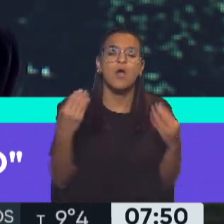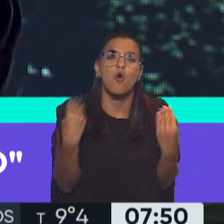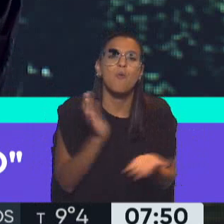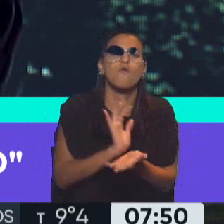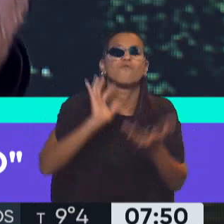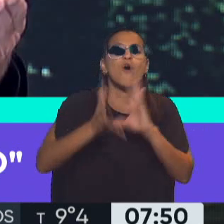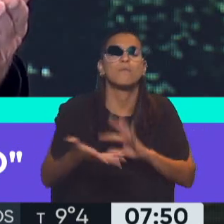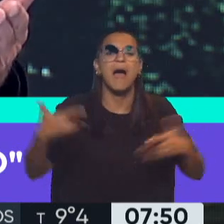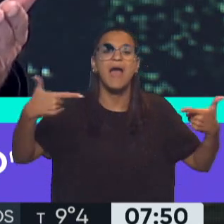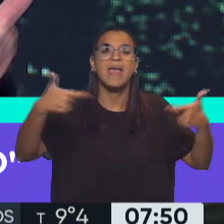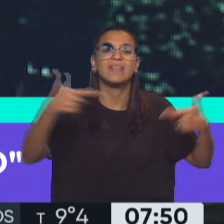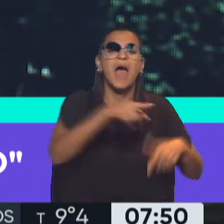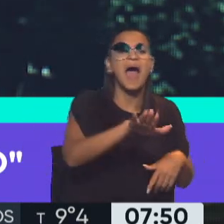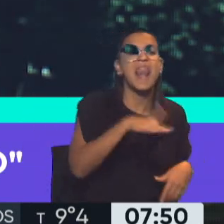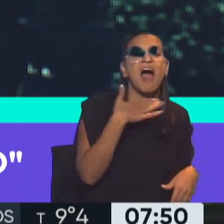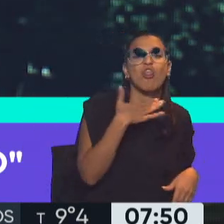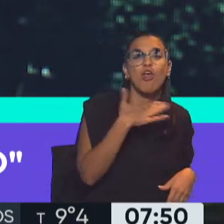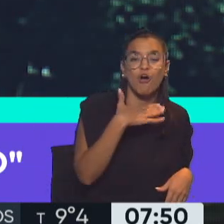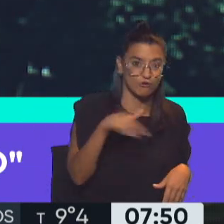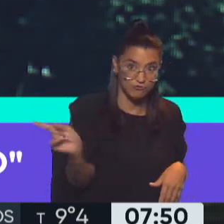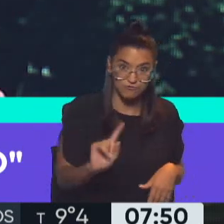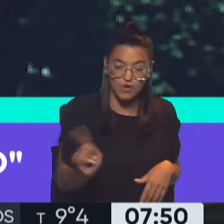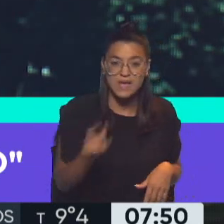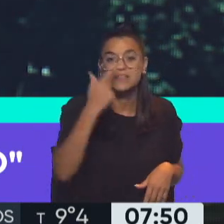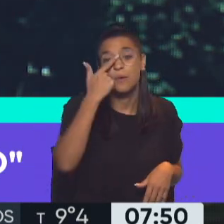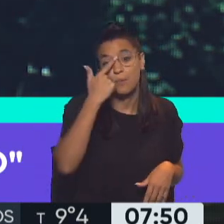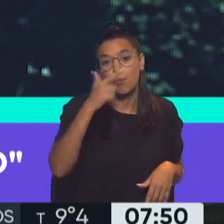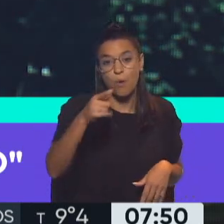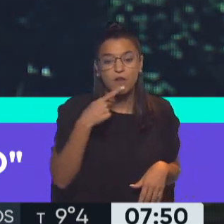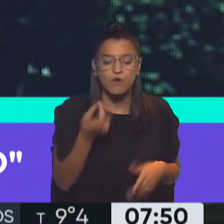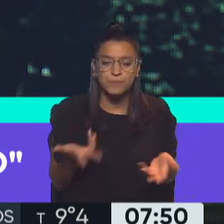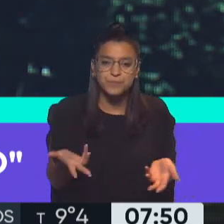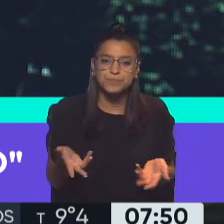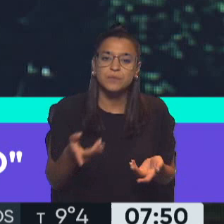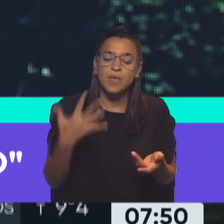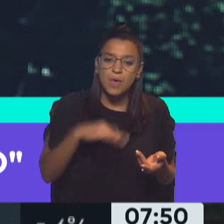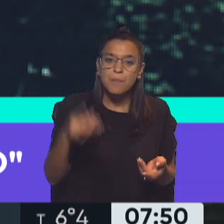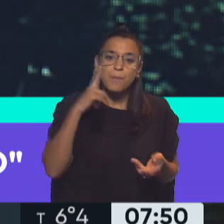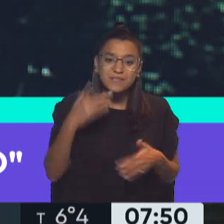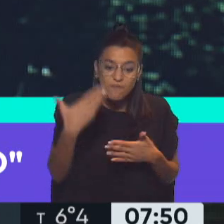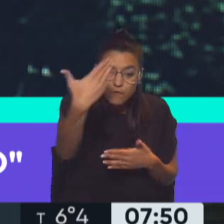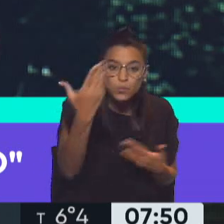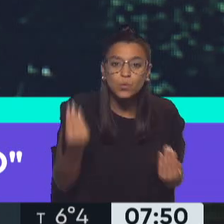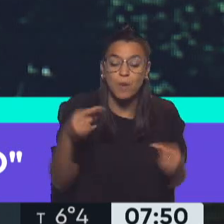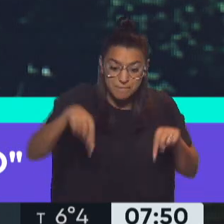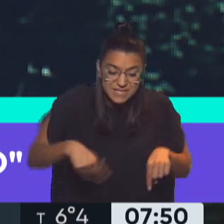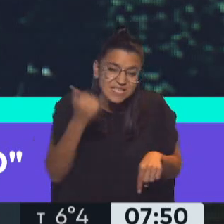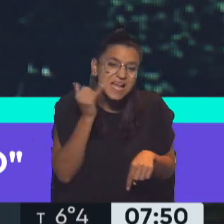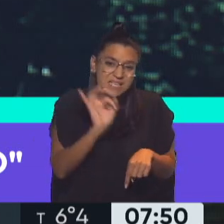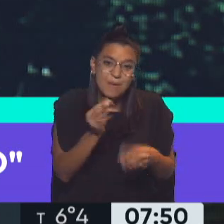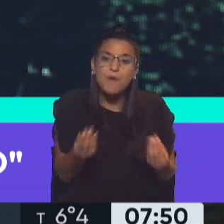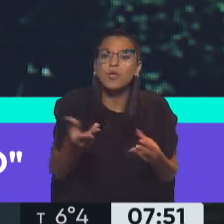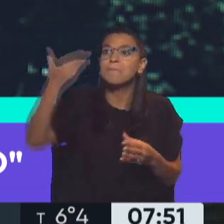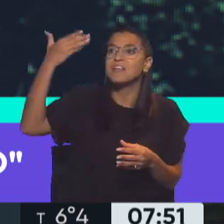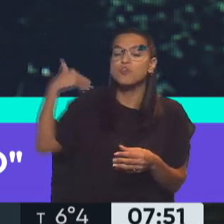como un hecho delictivo más. Bueno, lamentablemente, esto sucedió, pero hay que pensar un poco en el futuro. Digo, en el presente ya sabemos lo que ha